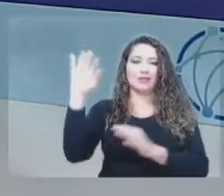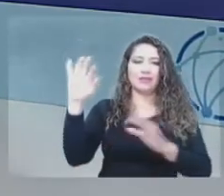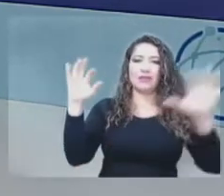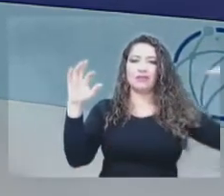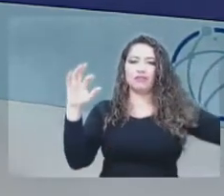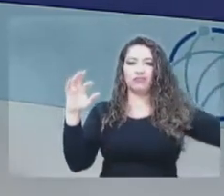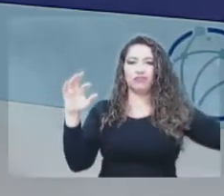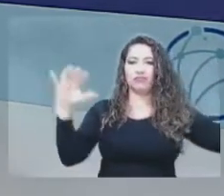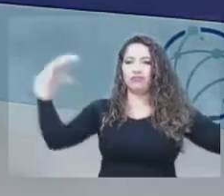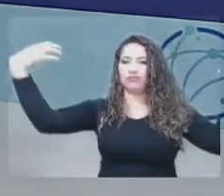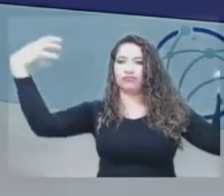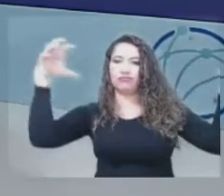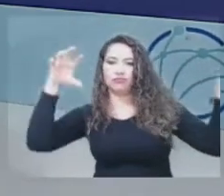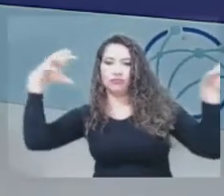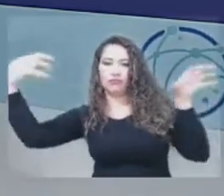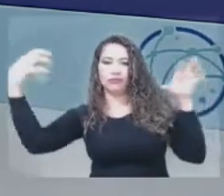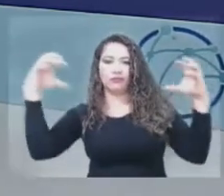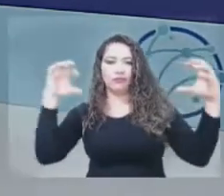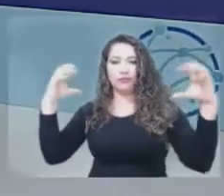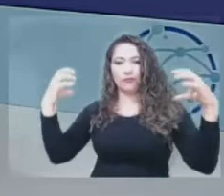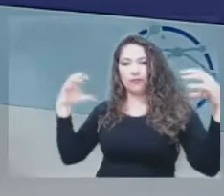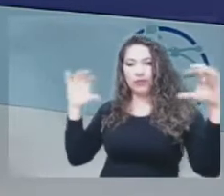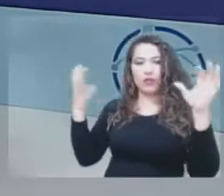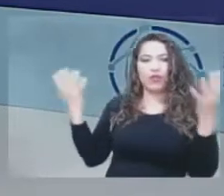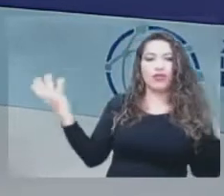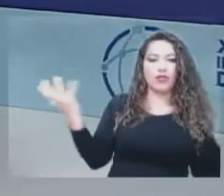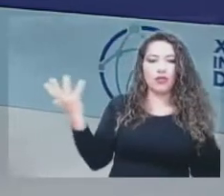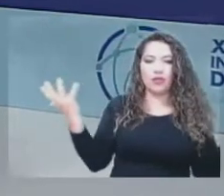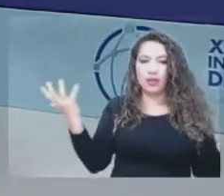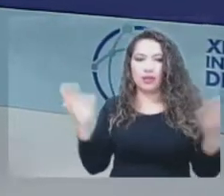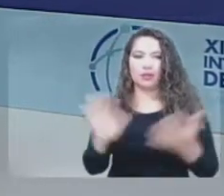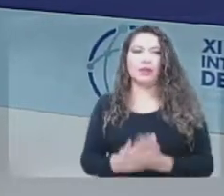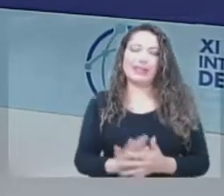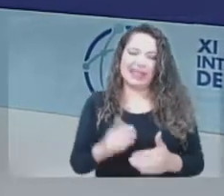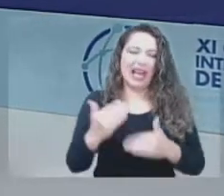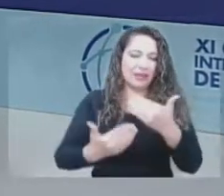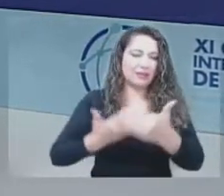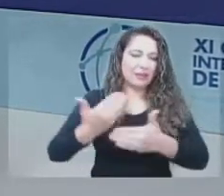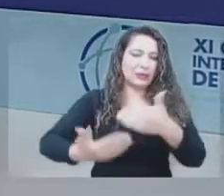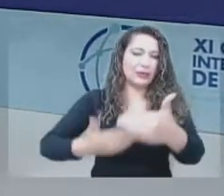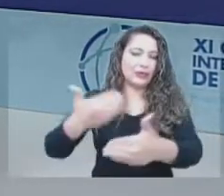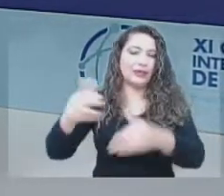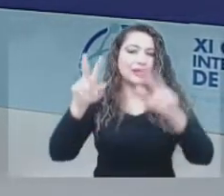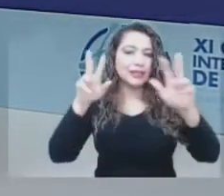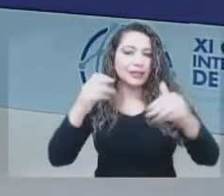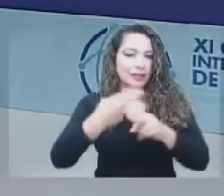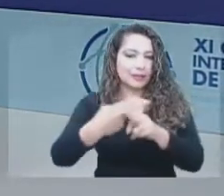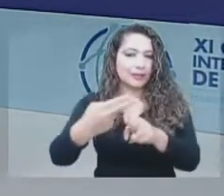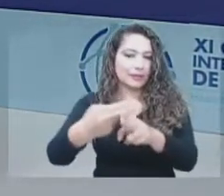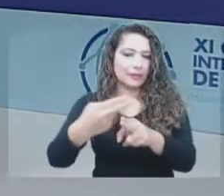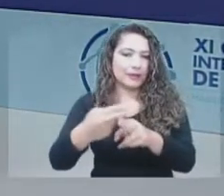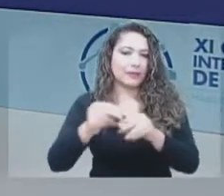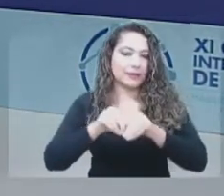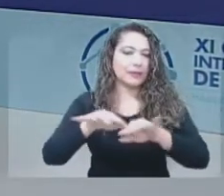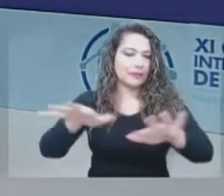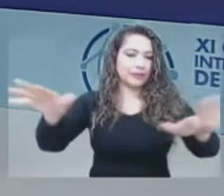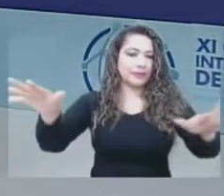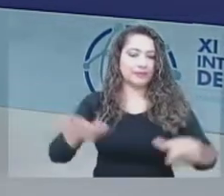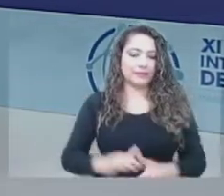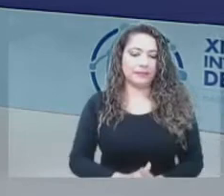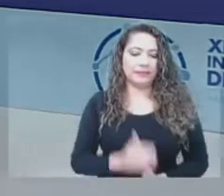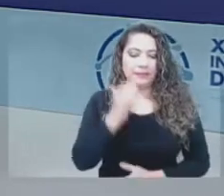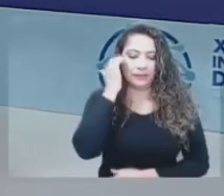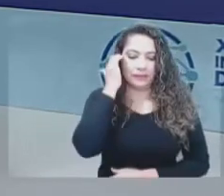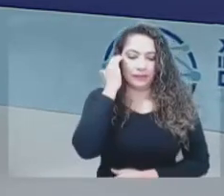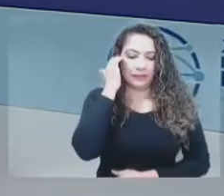ese es un tema que ya lo adelantamos y que próximamente, pues, saldrá a la luz al sector. De otro lado,